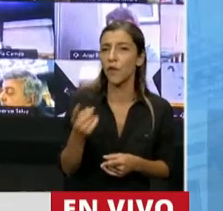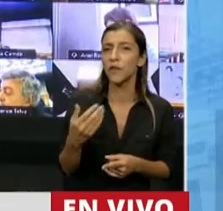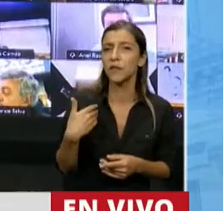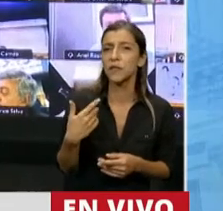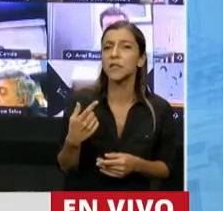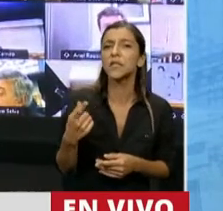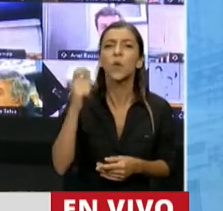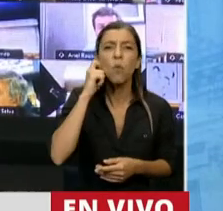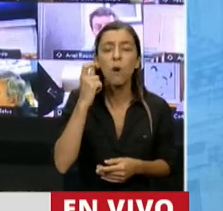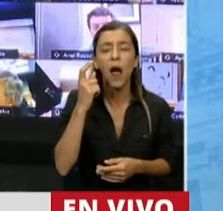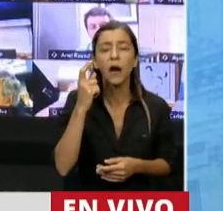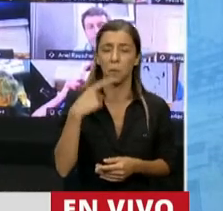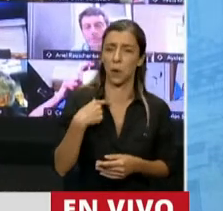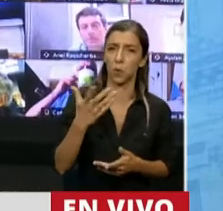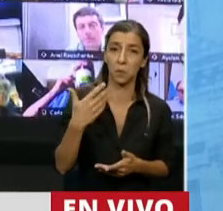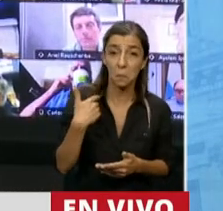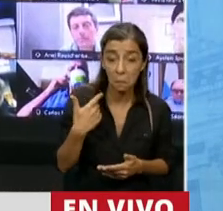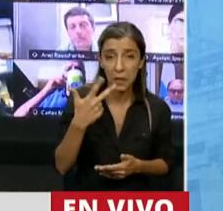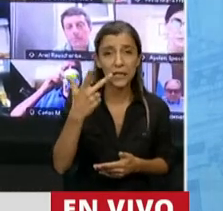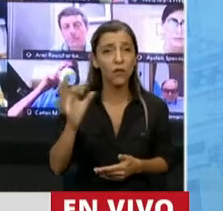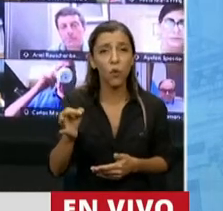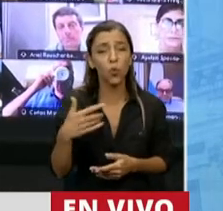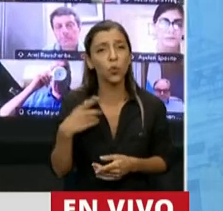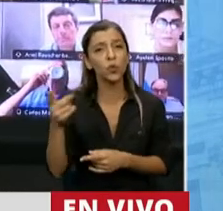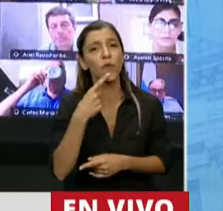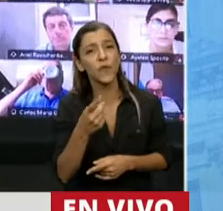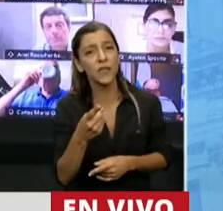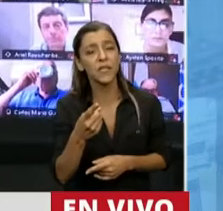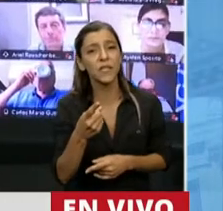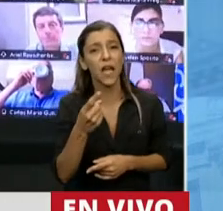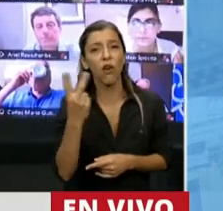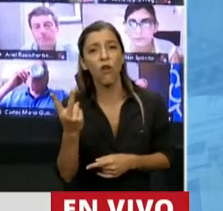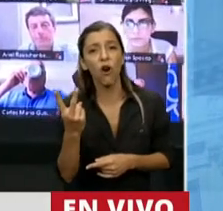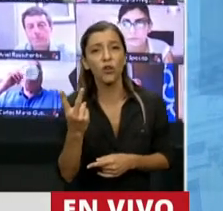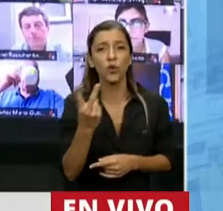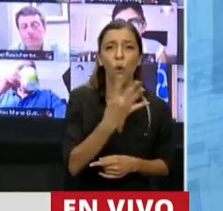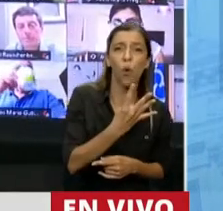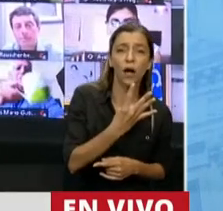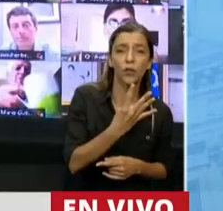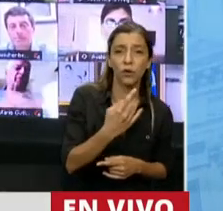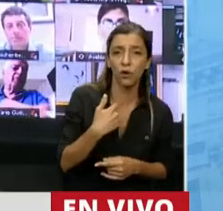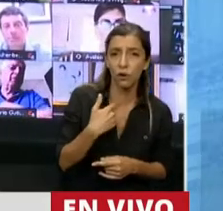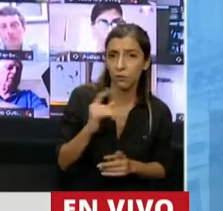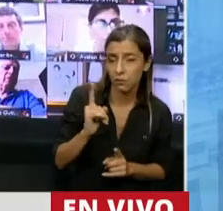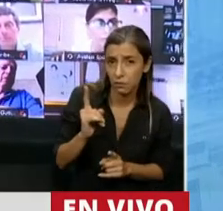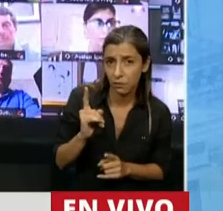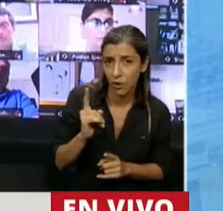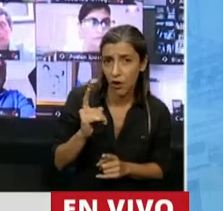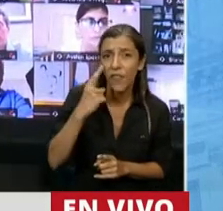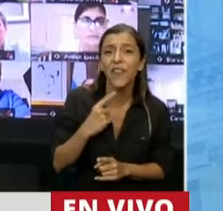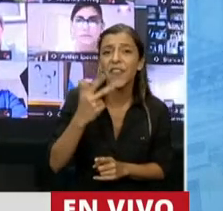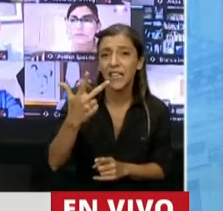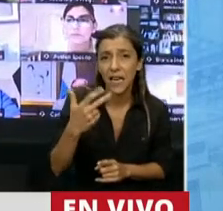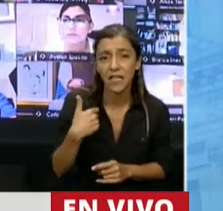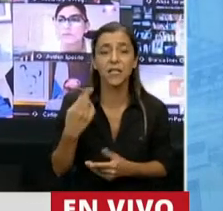me preguntó Ritondo. Y me quedé mirando la cristiana, tenés razón, cumplo el 3, ni el 2 ni el 4. Cuando te saludé, te saludé dentro del día